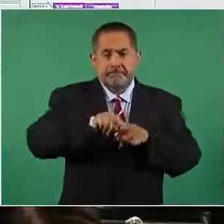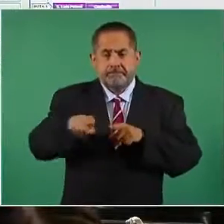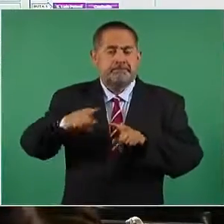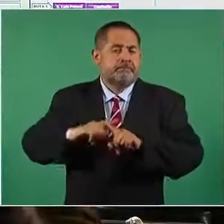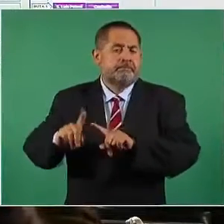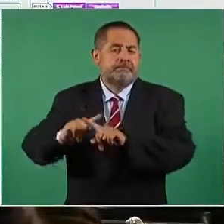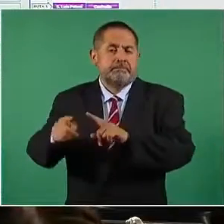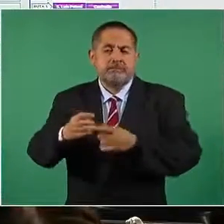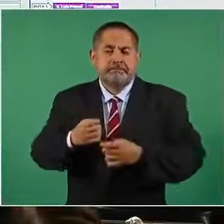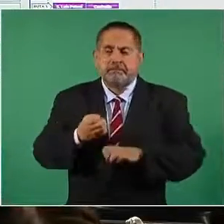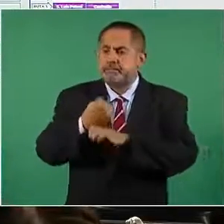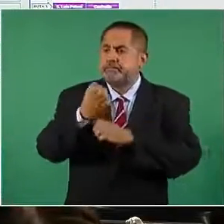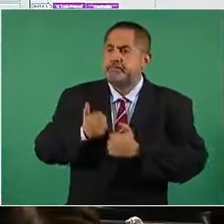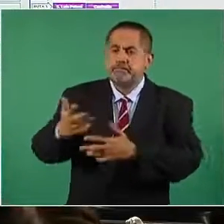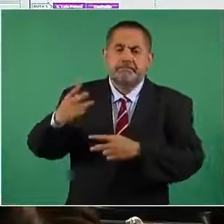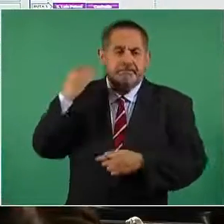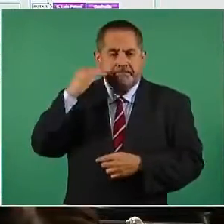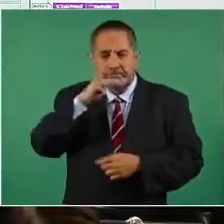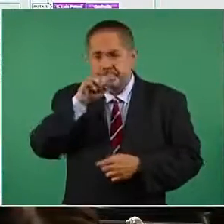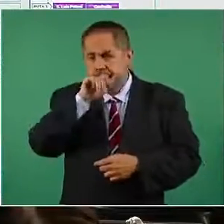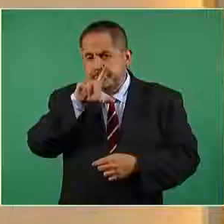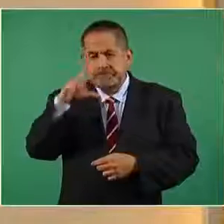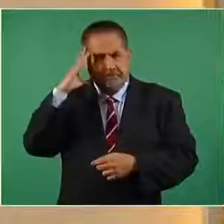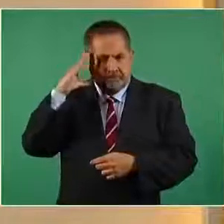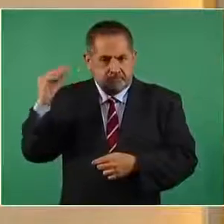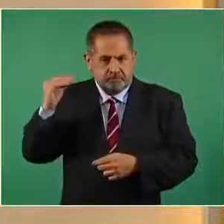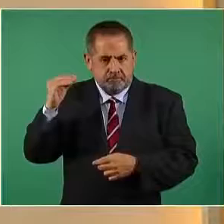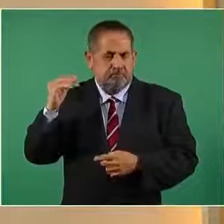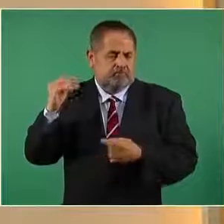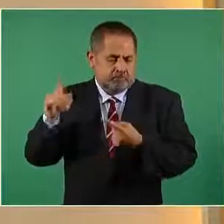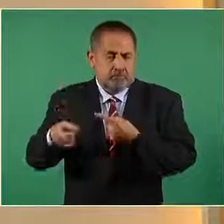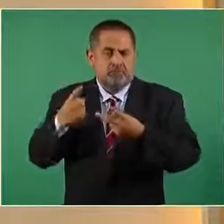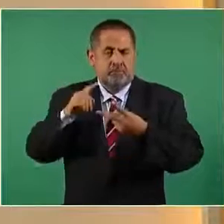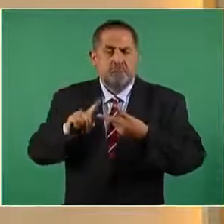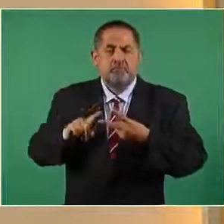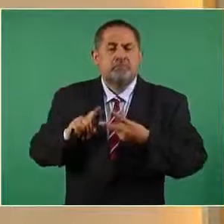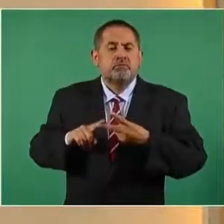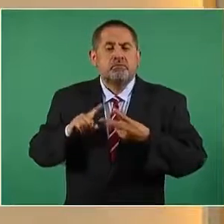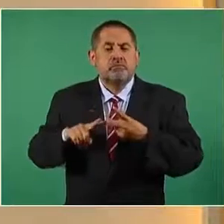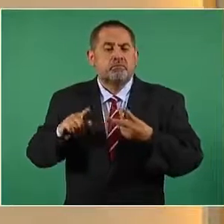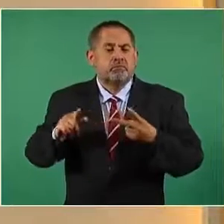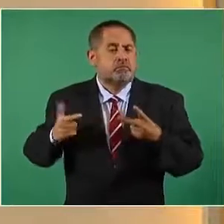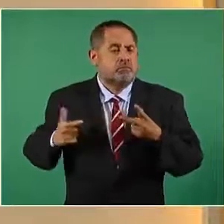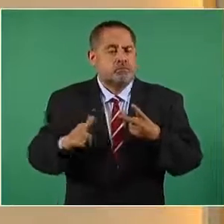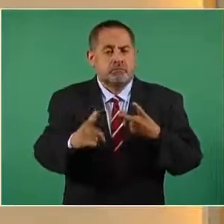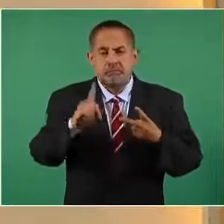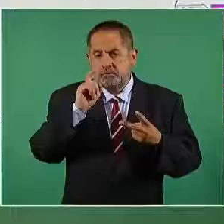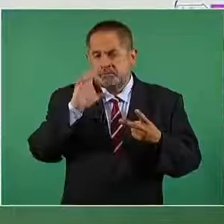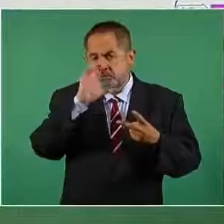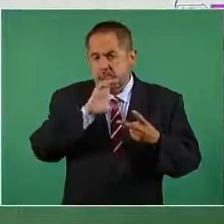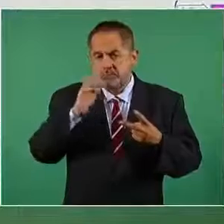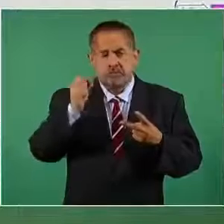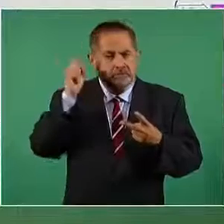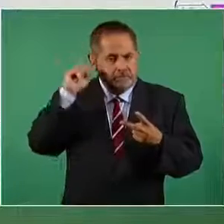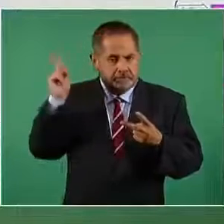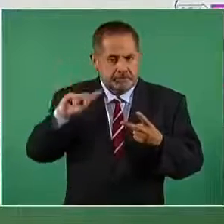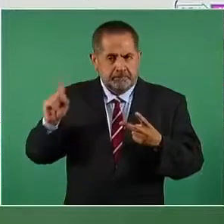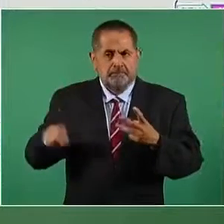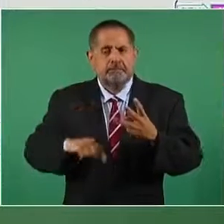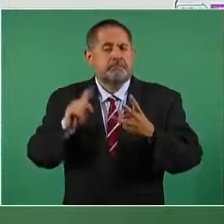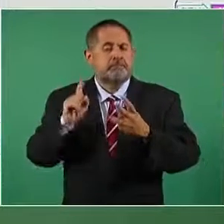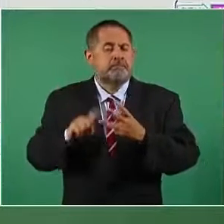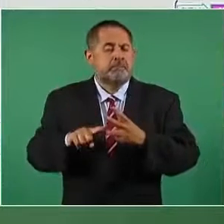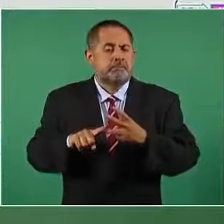a los estados de Michoacán, Jalisco y Colima en la ruta uno, en la dos, Guanajuato, Guascalientes, Zacatecas,